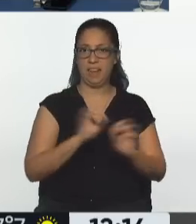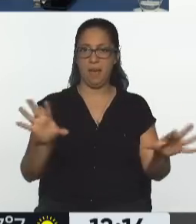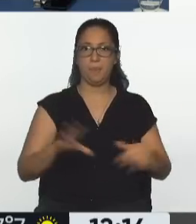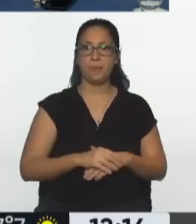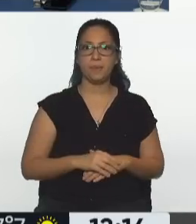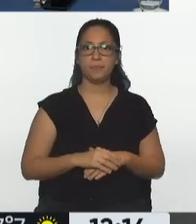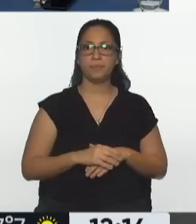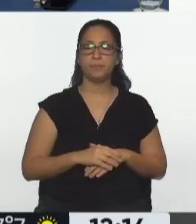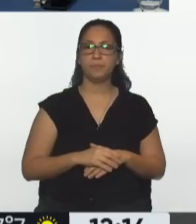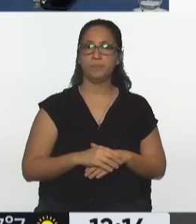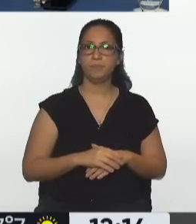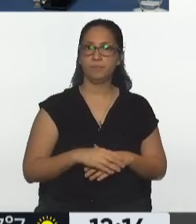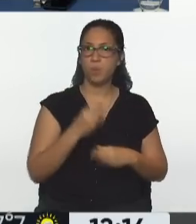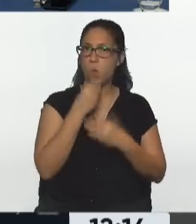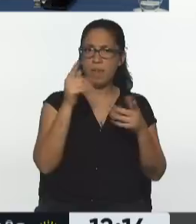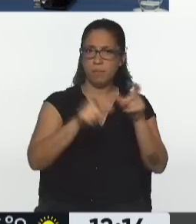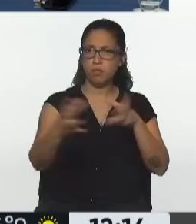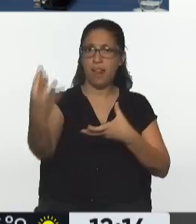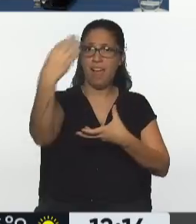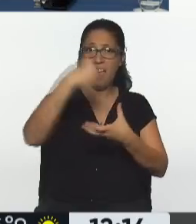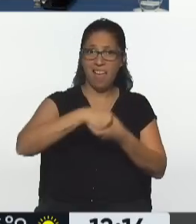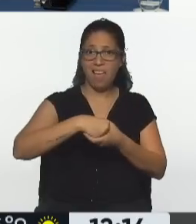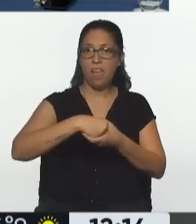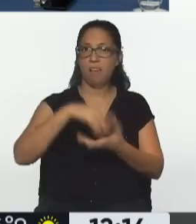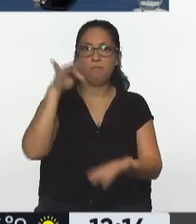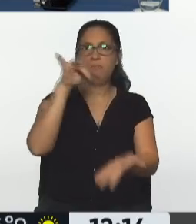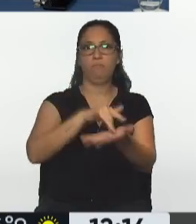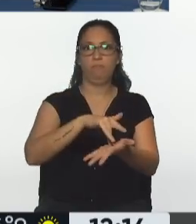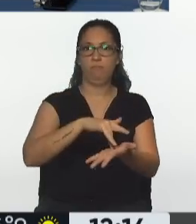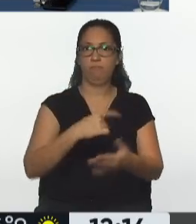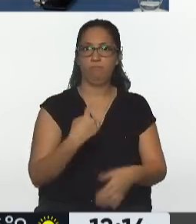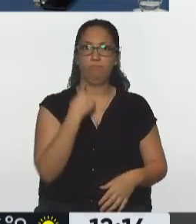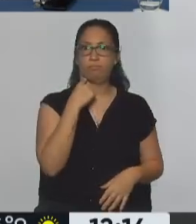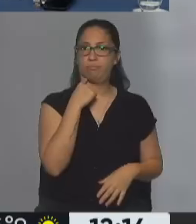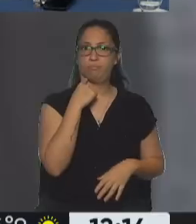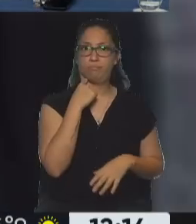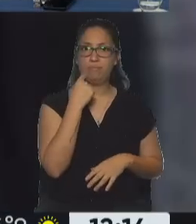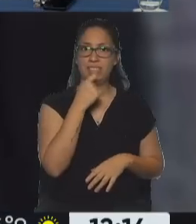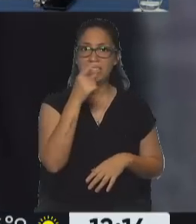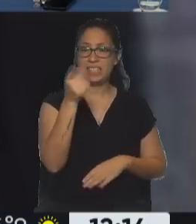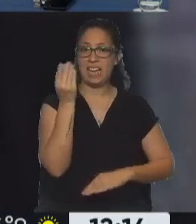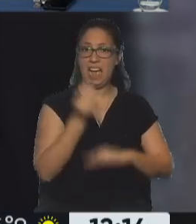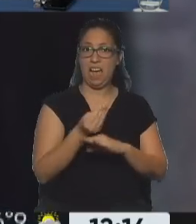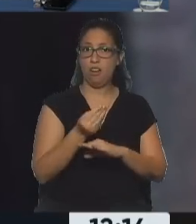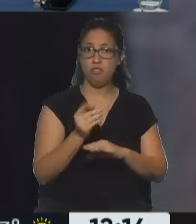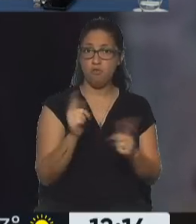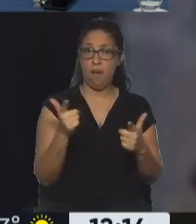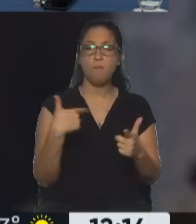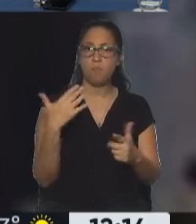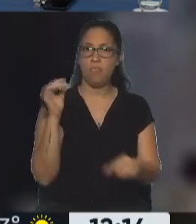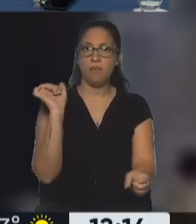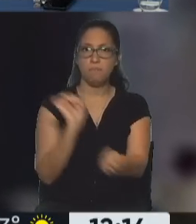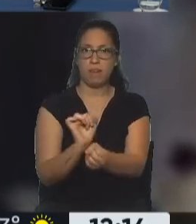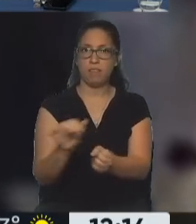A cualquiera de los intervinientes los pone de cabeza en los que no tienen fuero ser detenidos. Todos